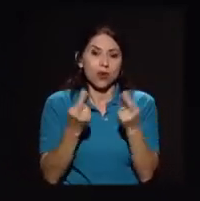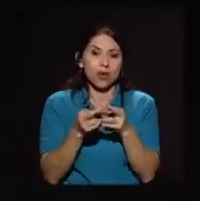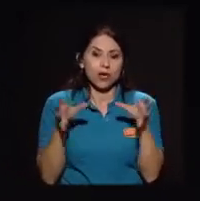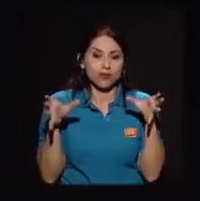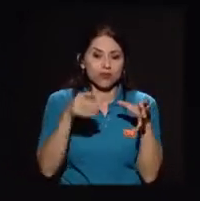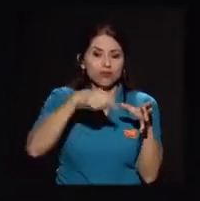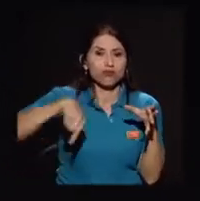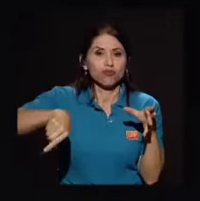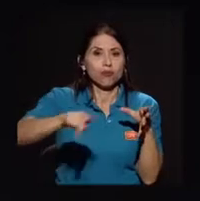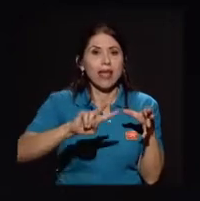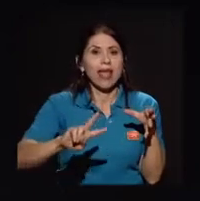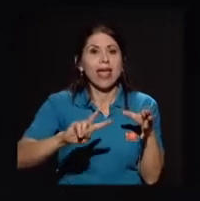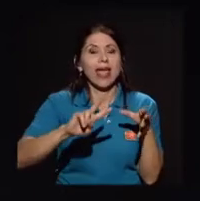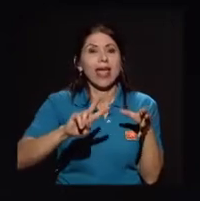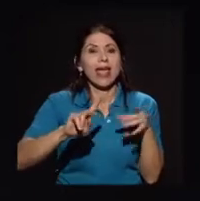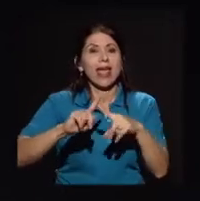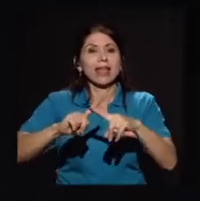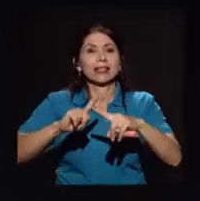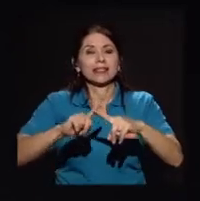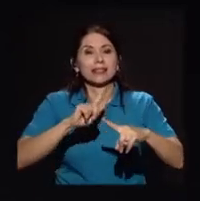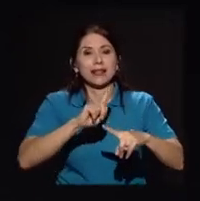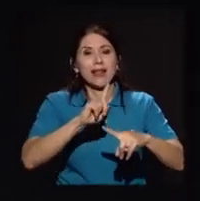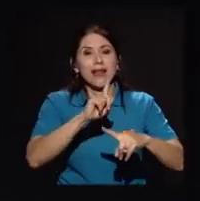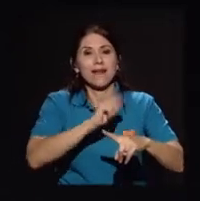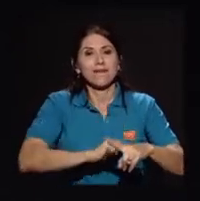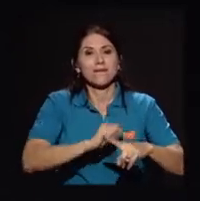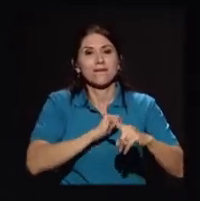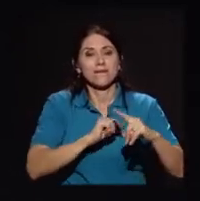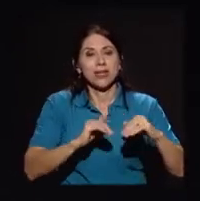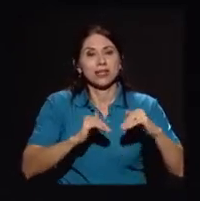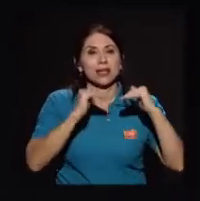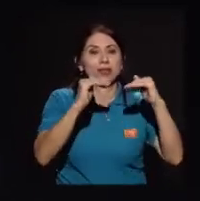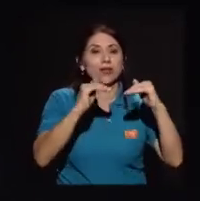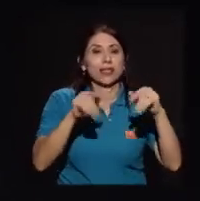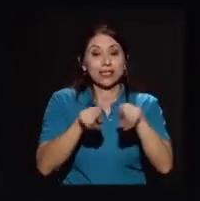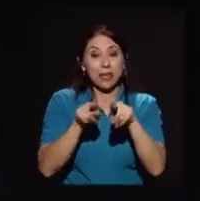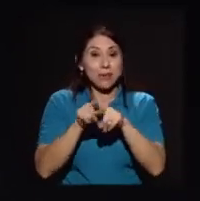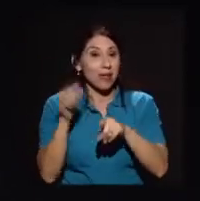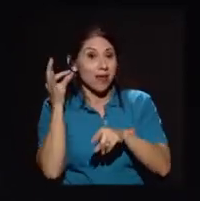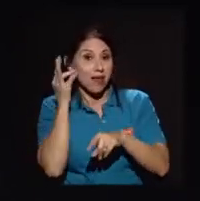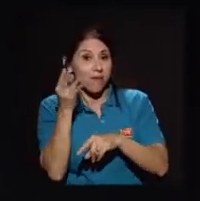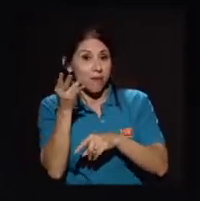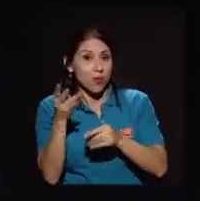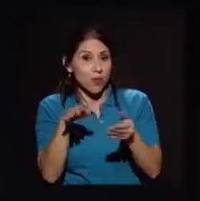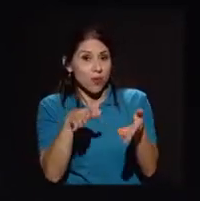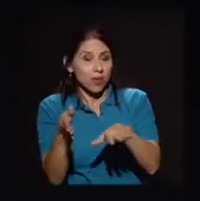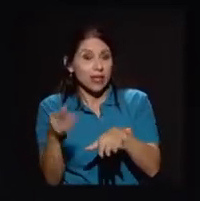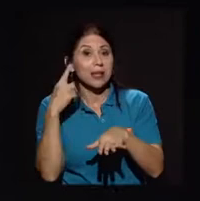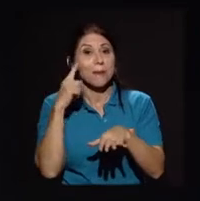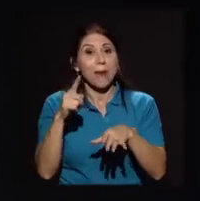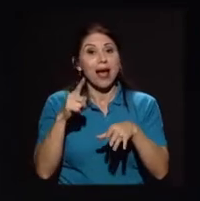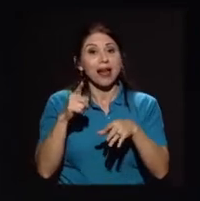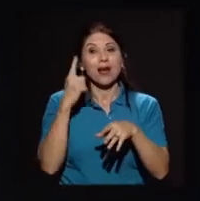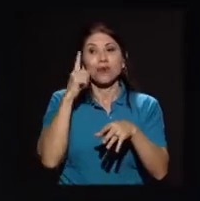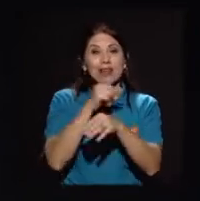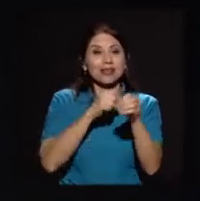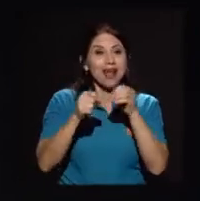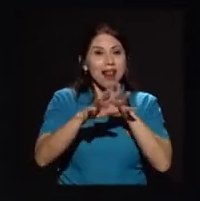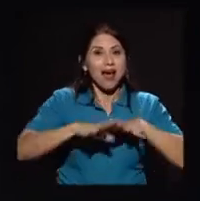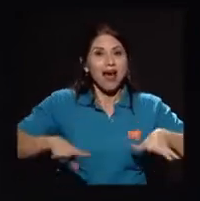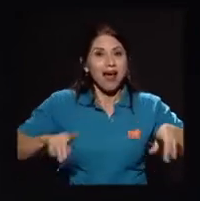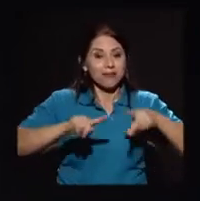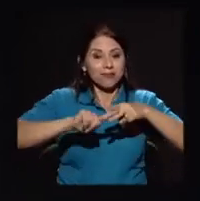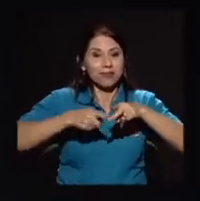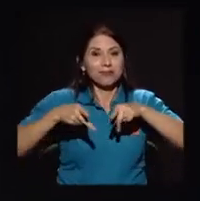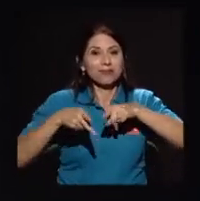exvicerrectores y las vías de exvicerrectores para dar por inaugurado una sala de exvicerrectores donde tuvimos la oportunidad